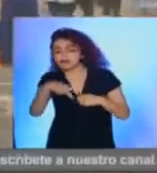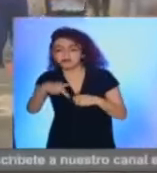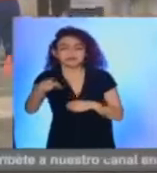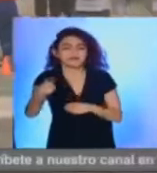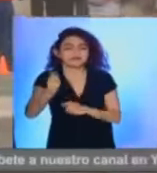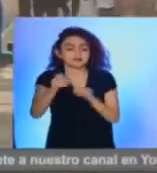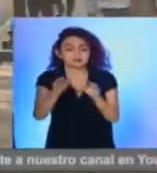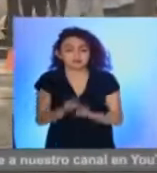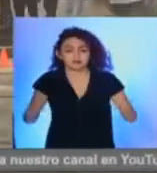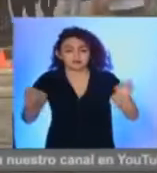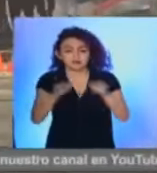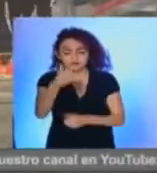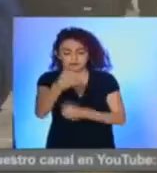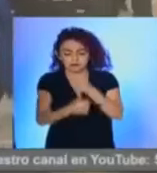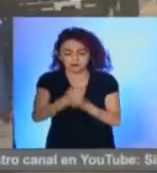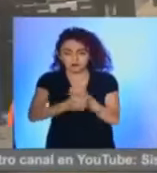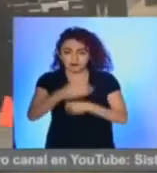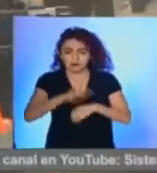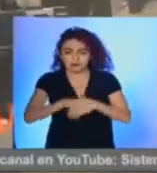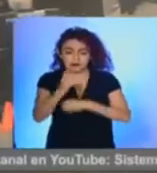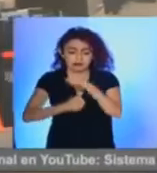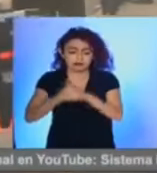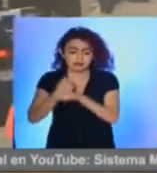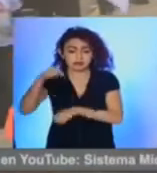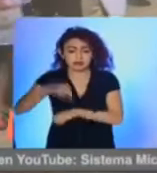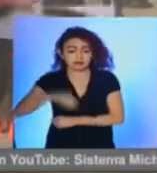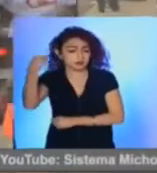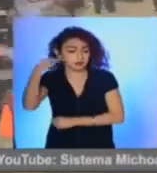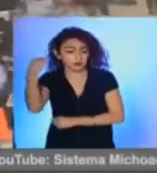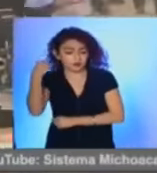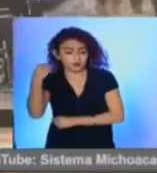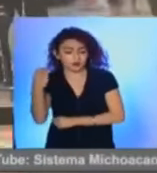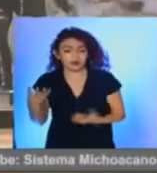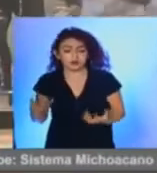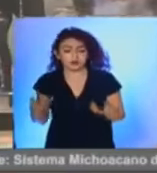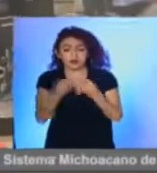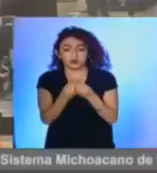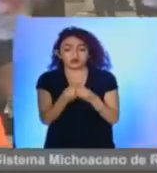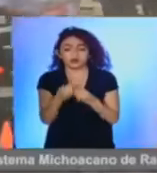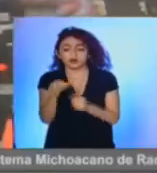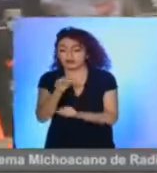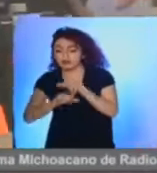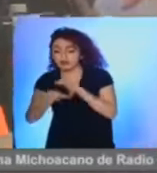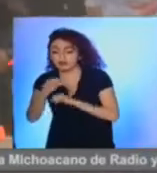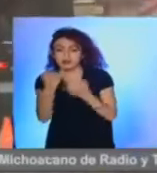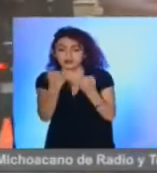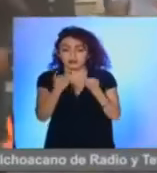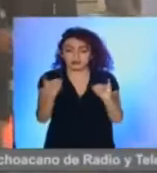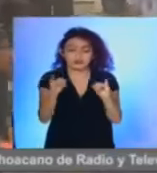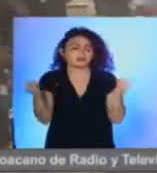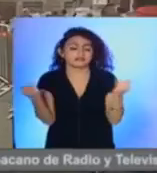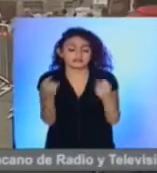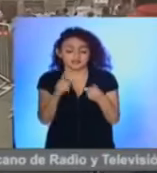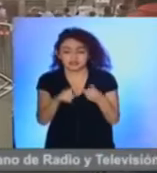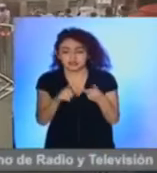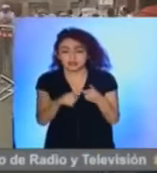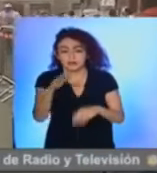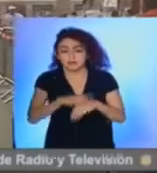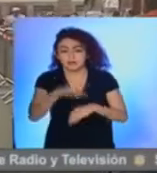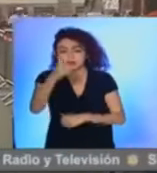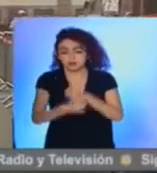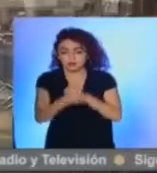Justa Atlética que es la que más años se corrió en la capital michoacana junta con la de relevos de la independencia y de la de mayor